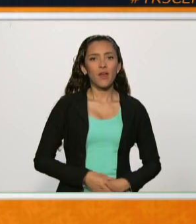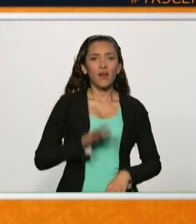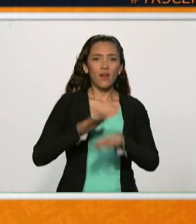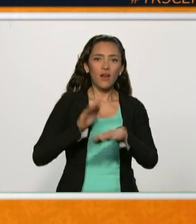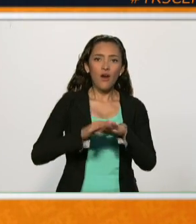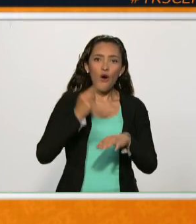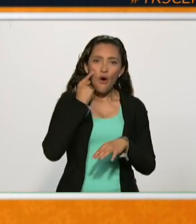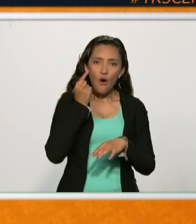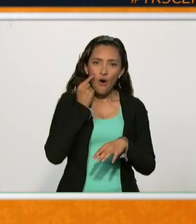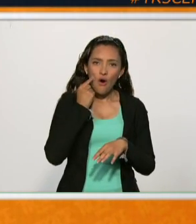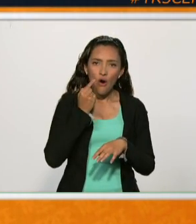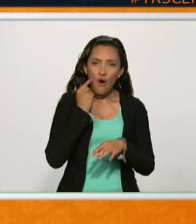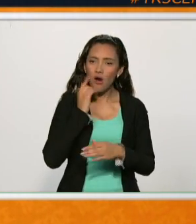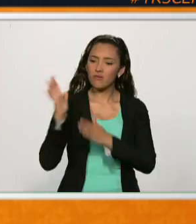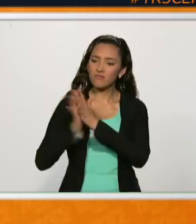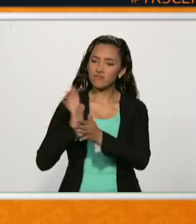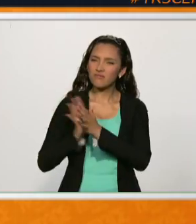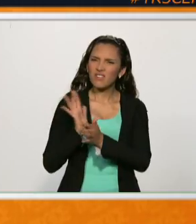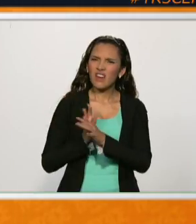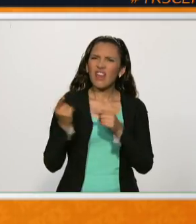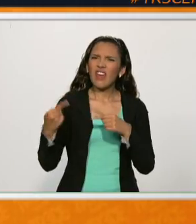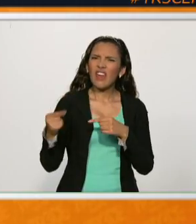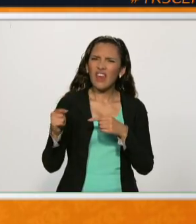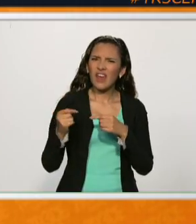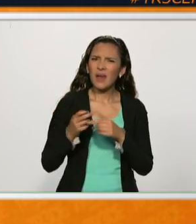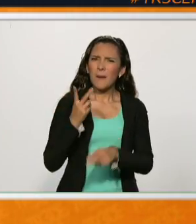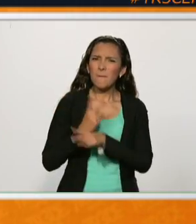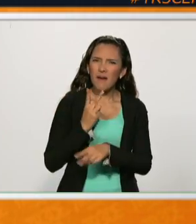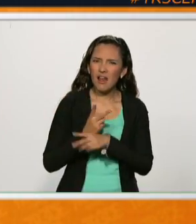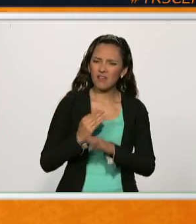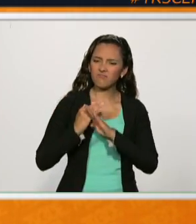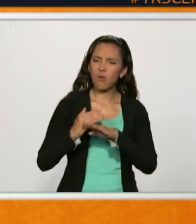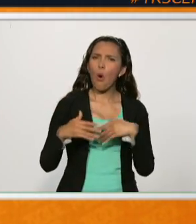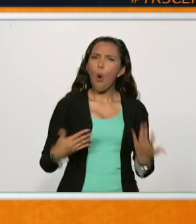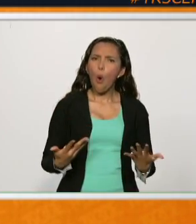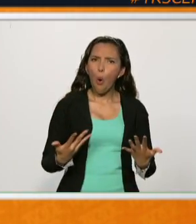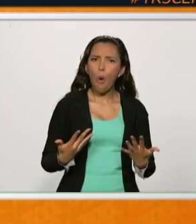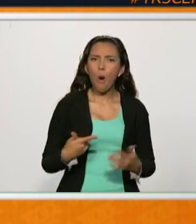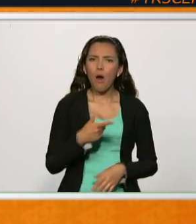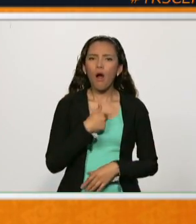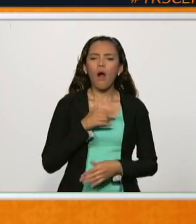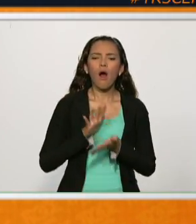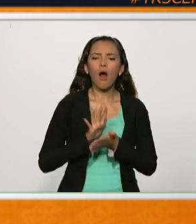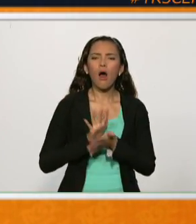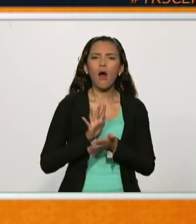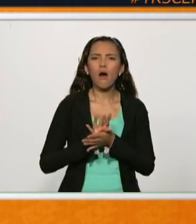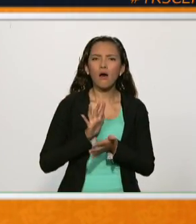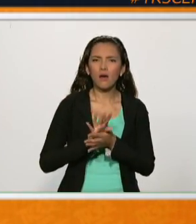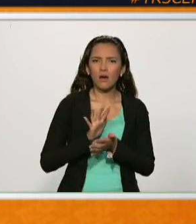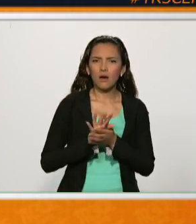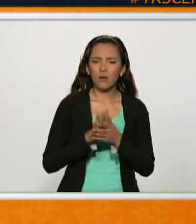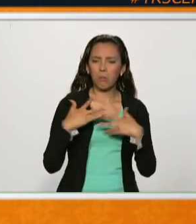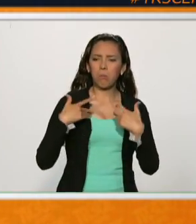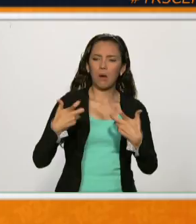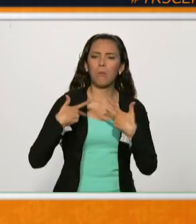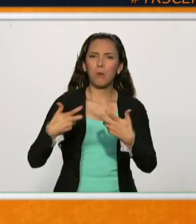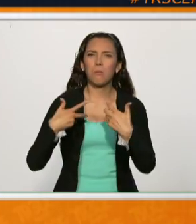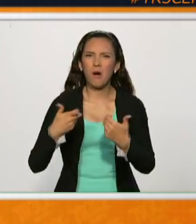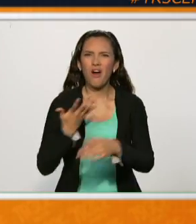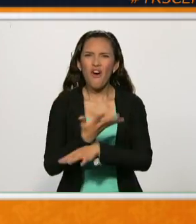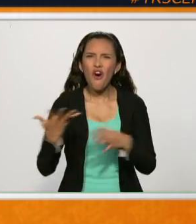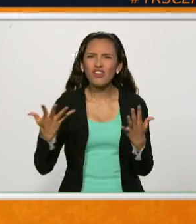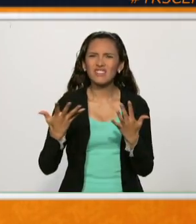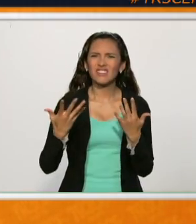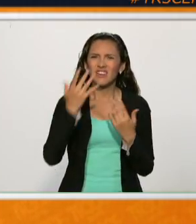Ojo, infórmese muy bien sobre los riesgos que usted corre en red y deje de entregarle su propia intimidad a los demás vía